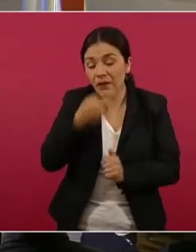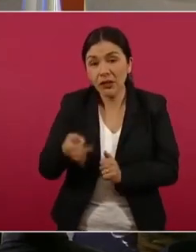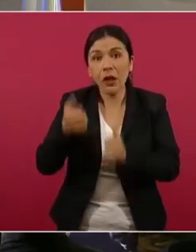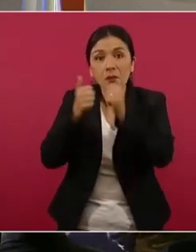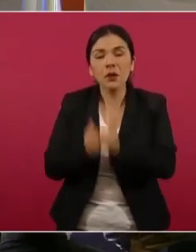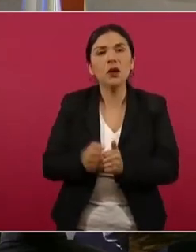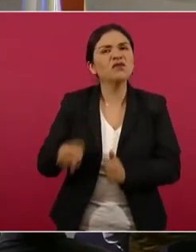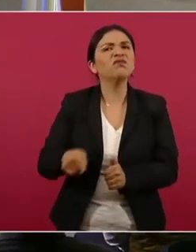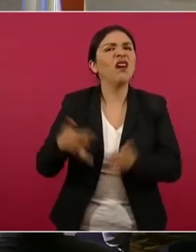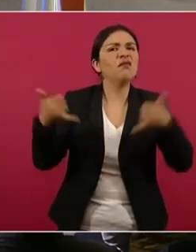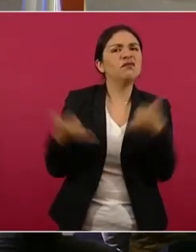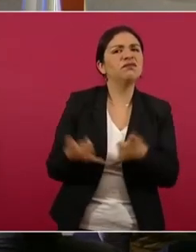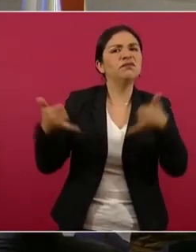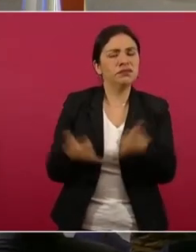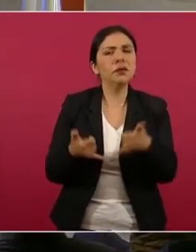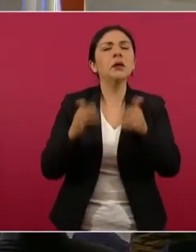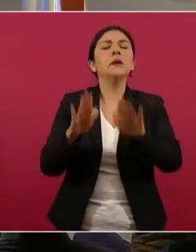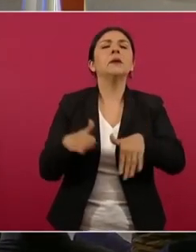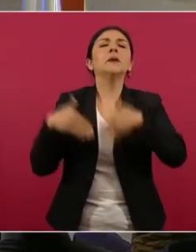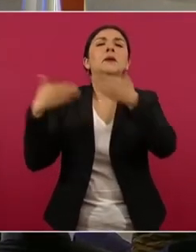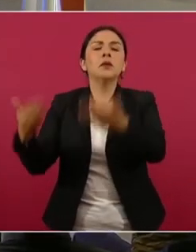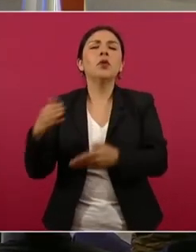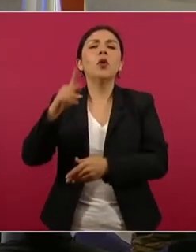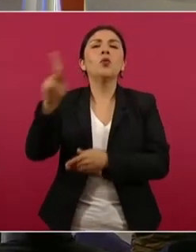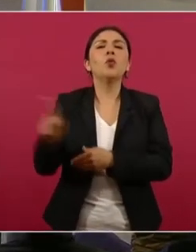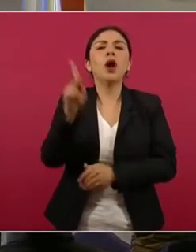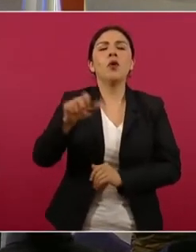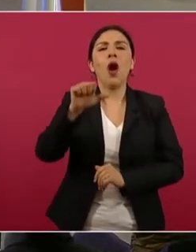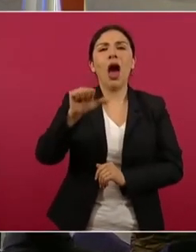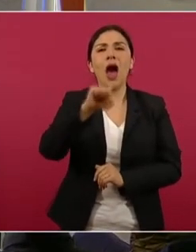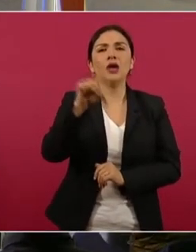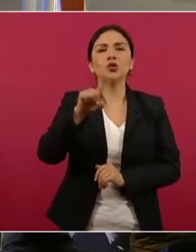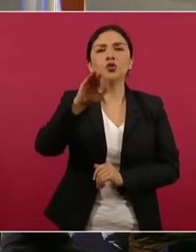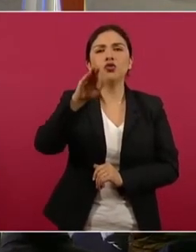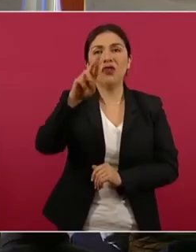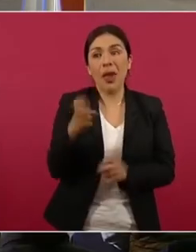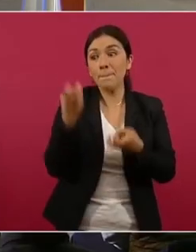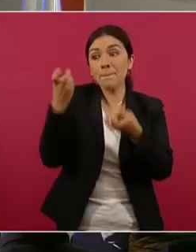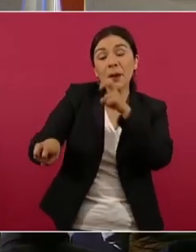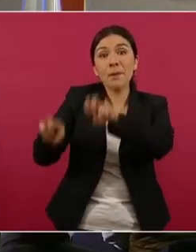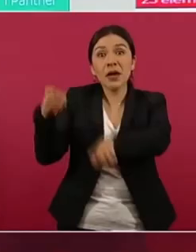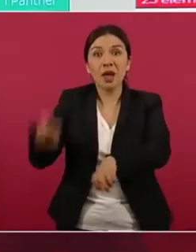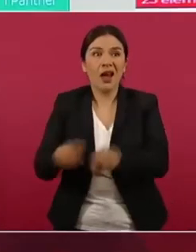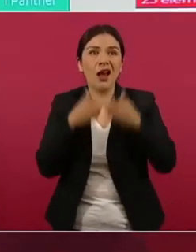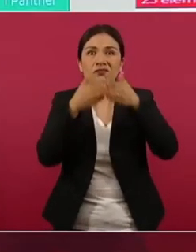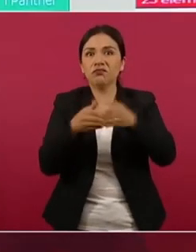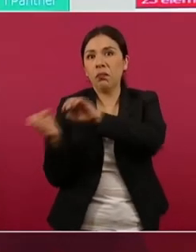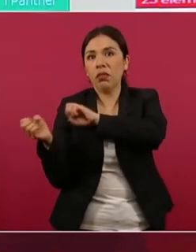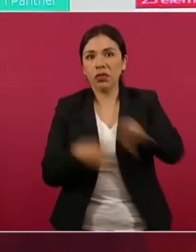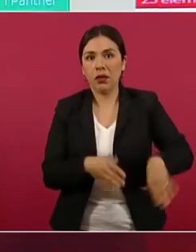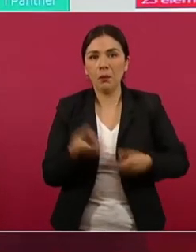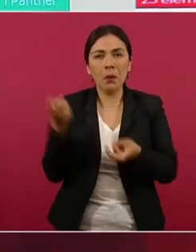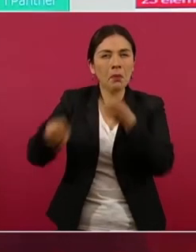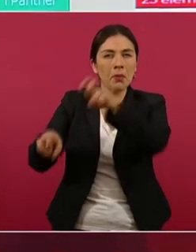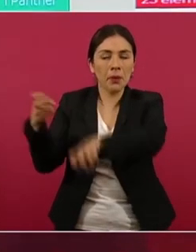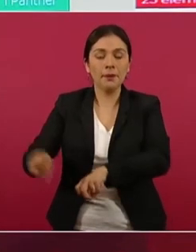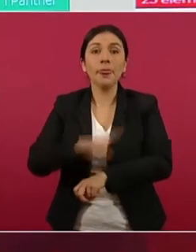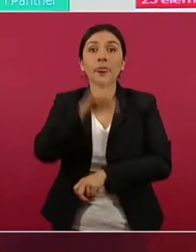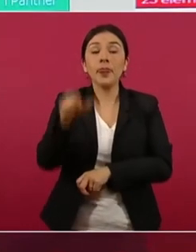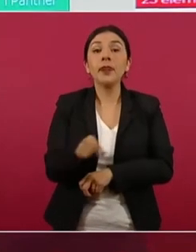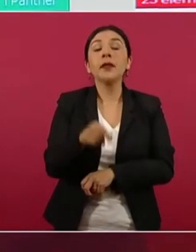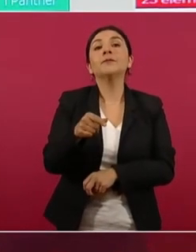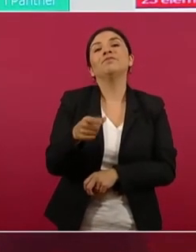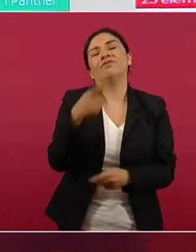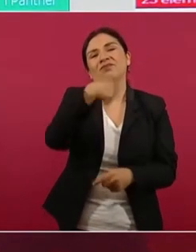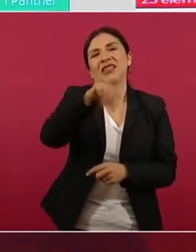llegan al poblado de la Azufre, abandonan los vehículos y la Secretaría de la Marina en esta